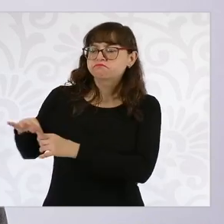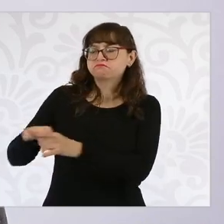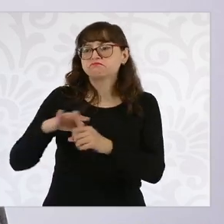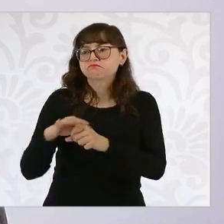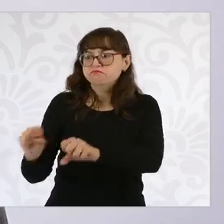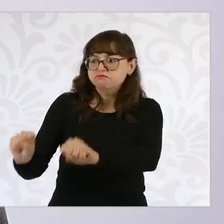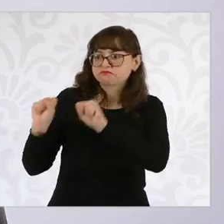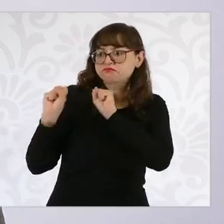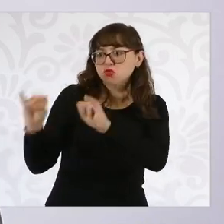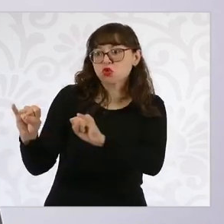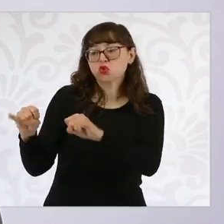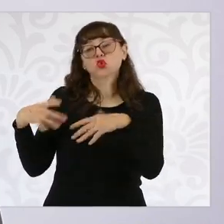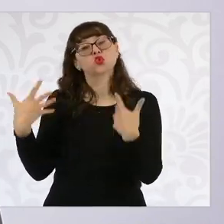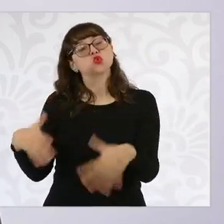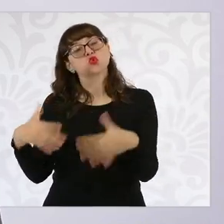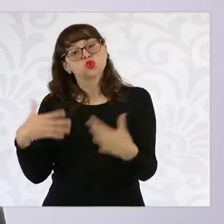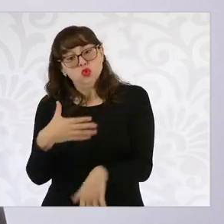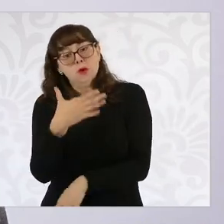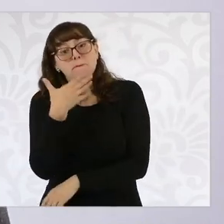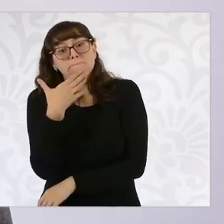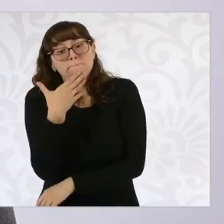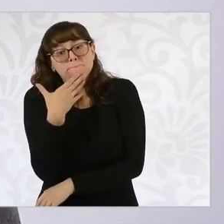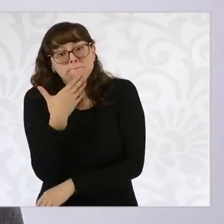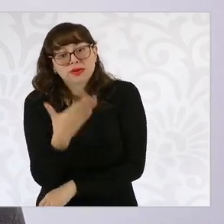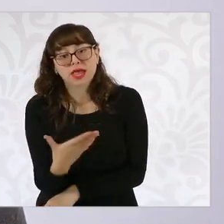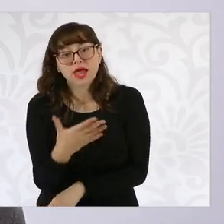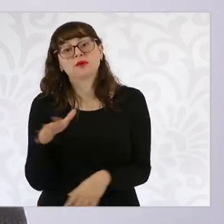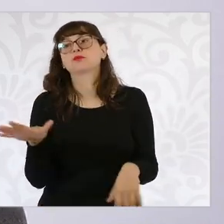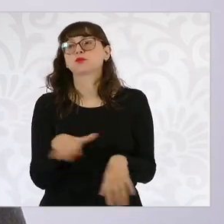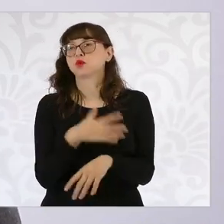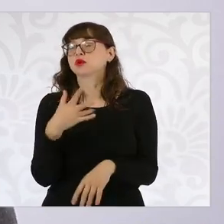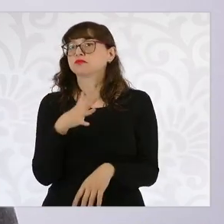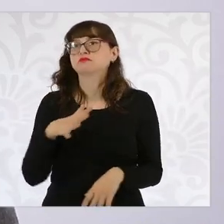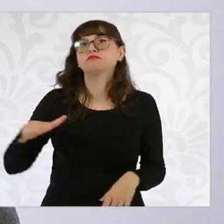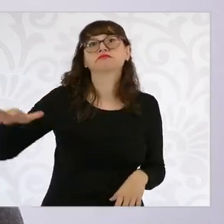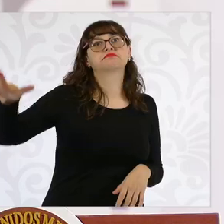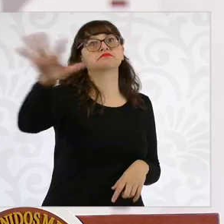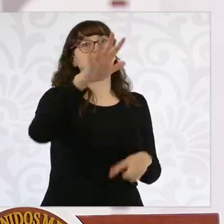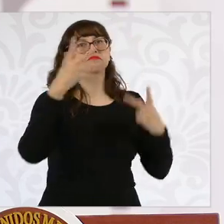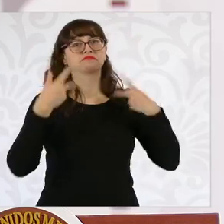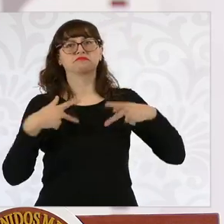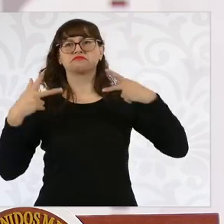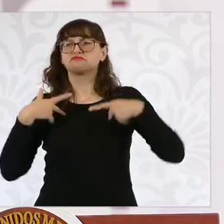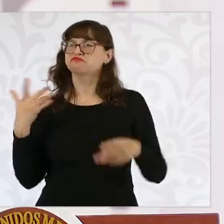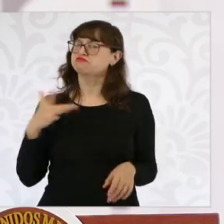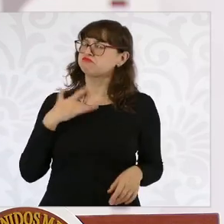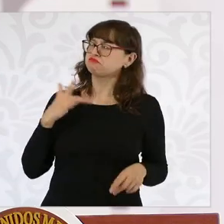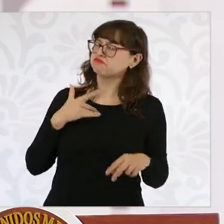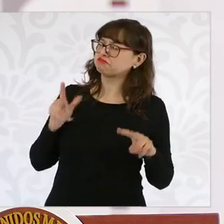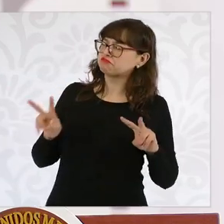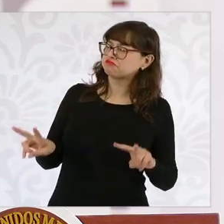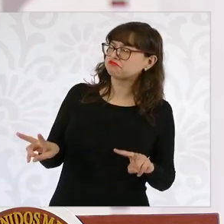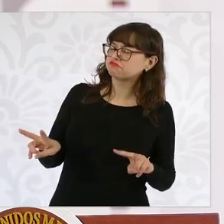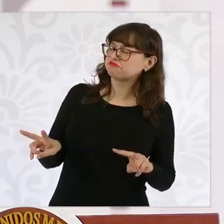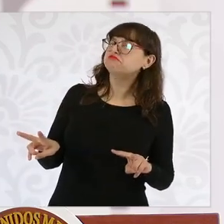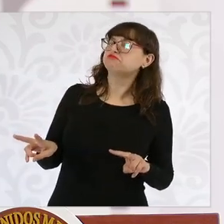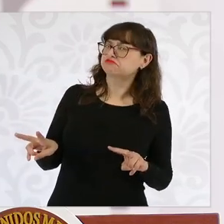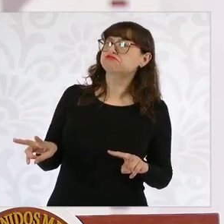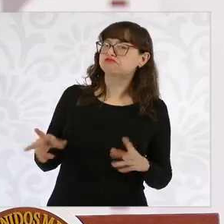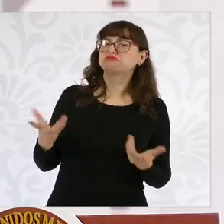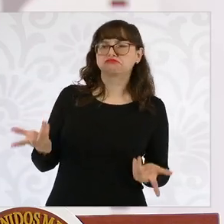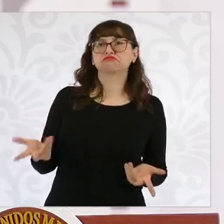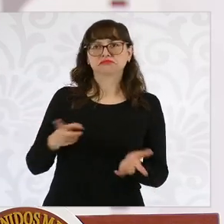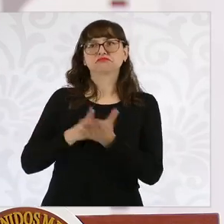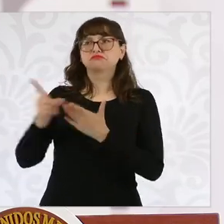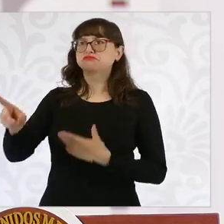gente, fundamentalmente para el pueblo de México. Para quienes votan en contra de lo particular de todo, pues es